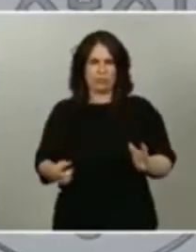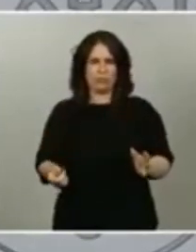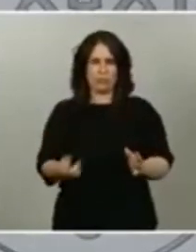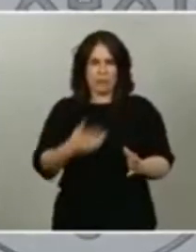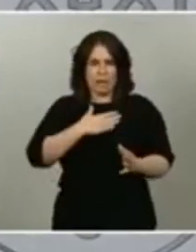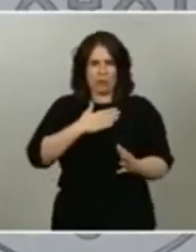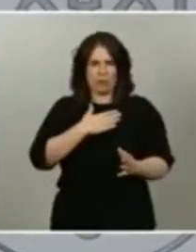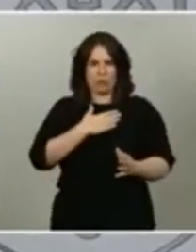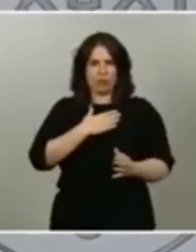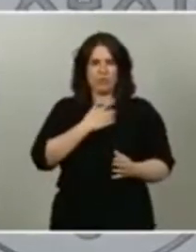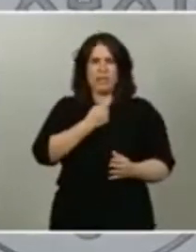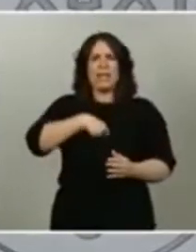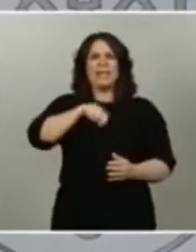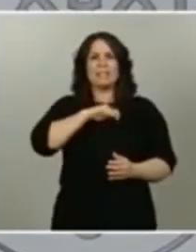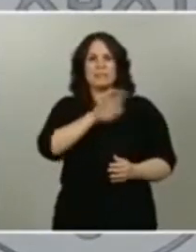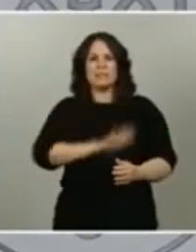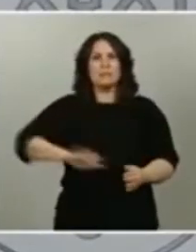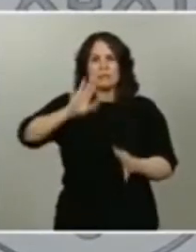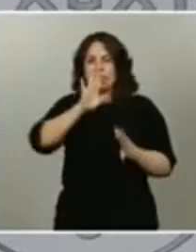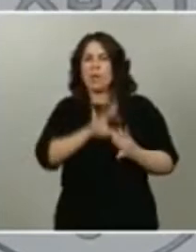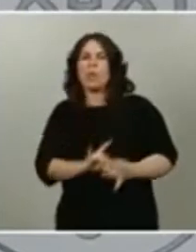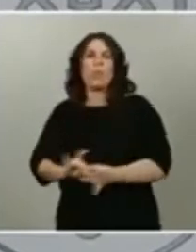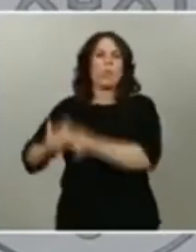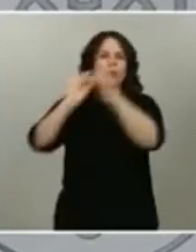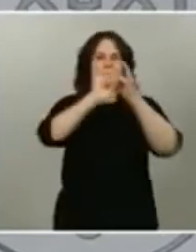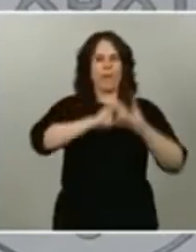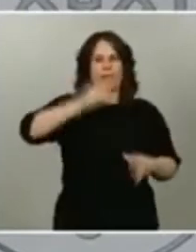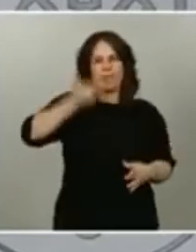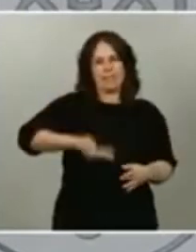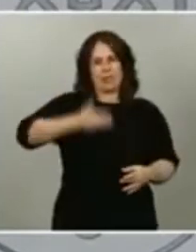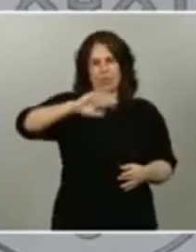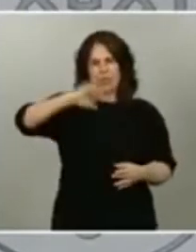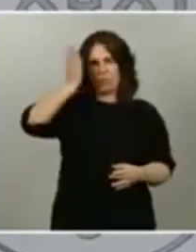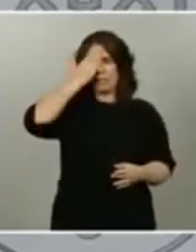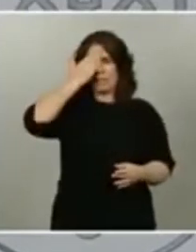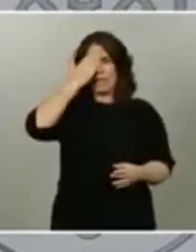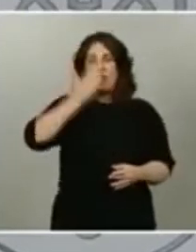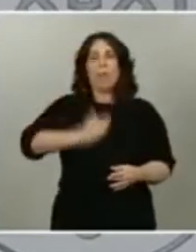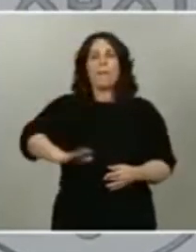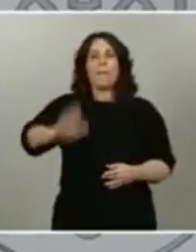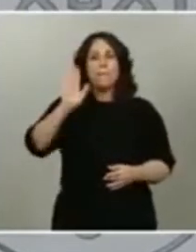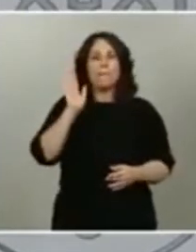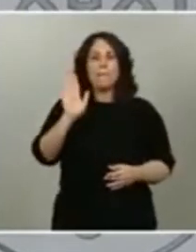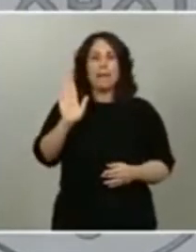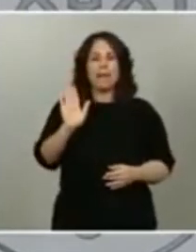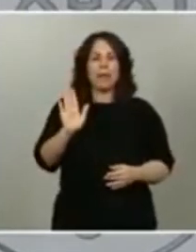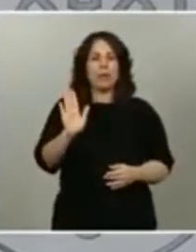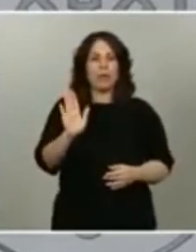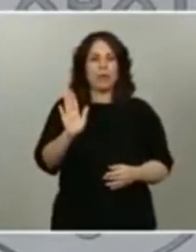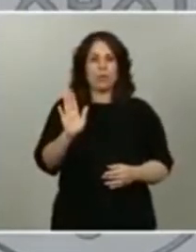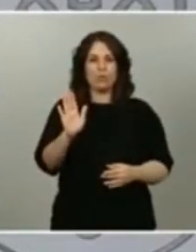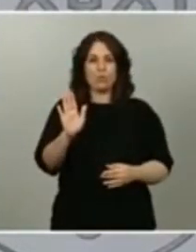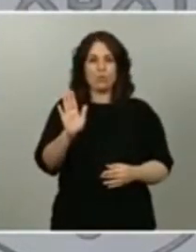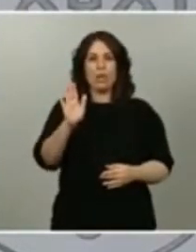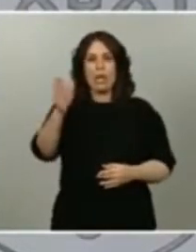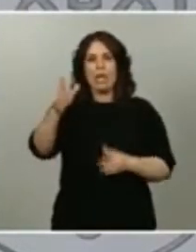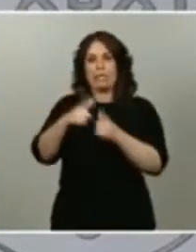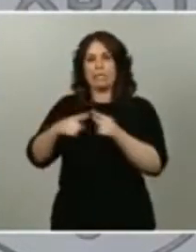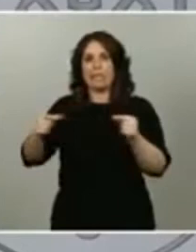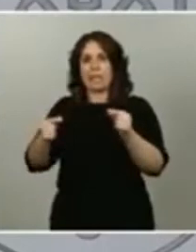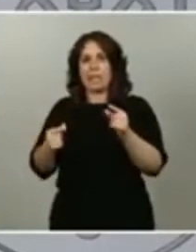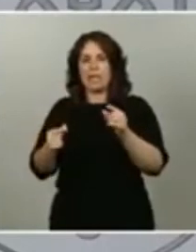es un elemento fundamental pero que también tiene Esquerra dentro de su marco programático una